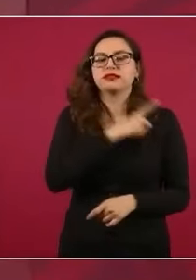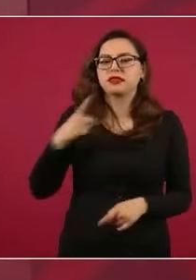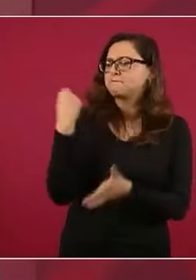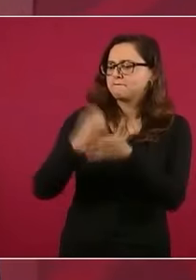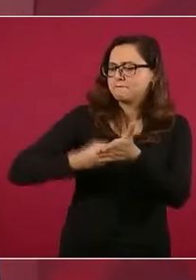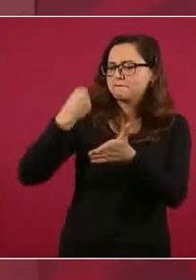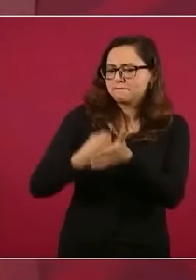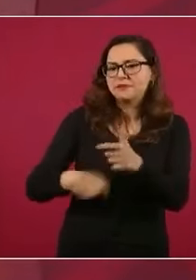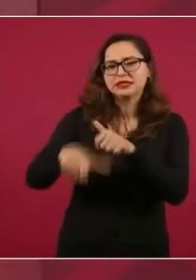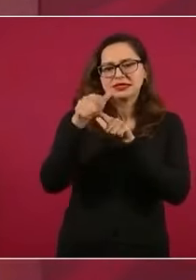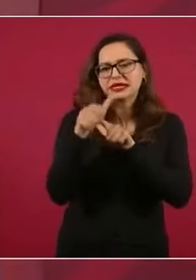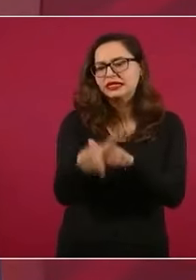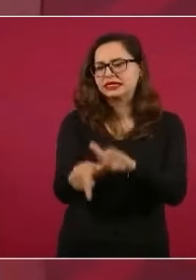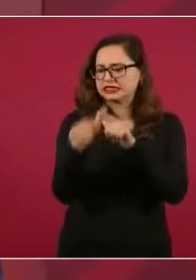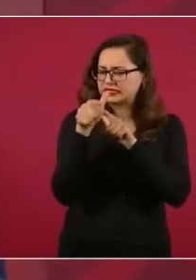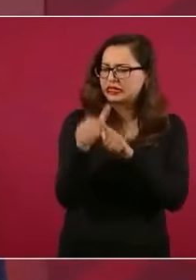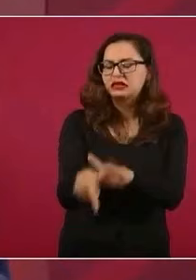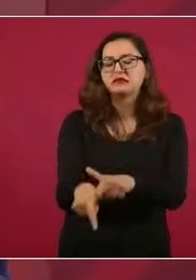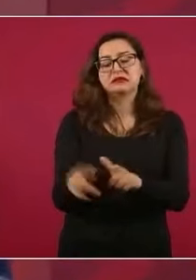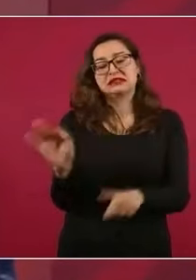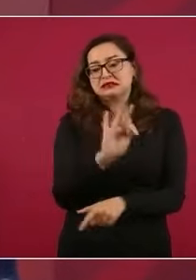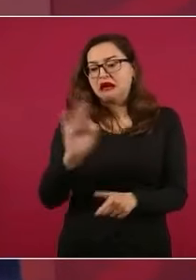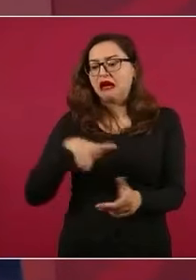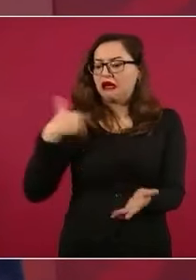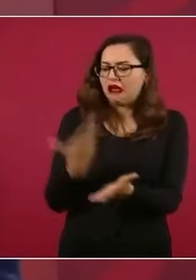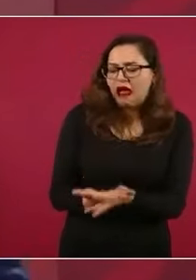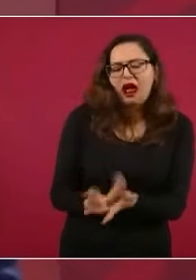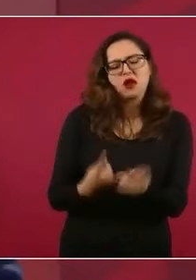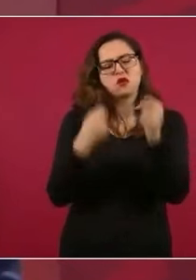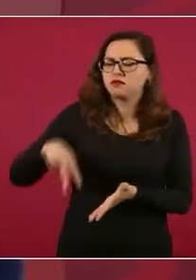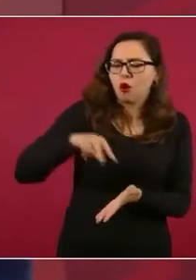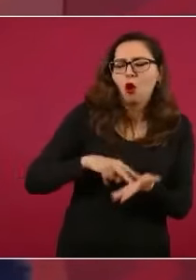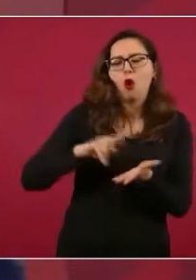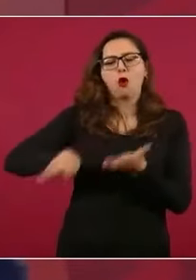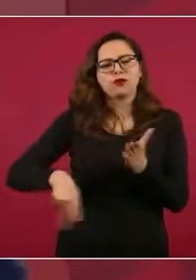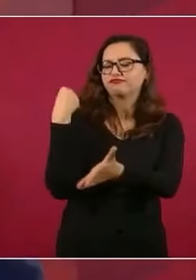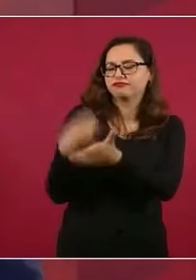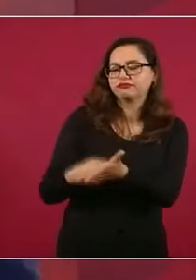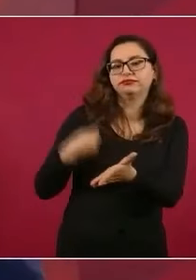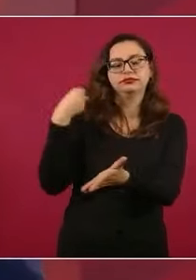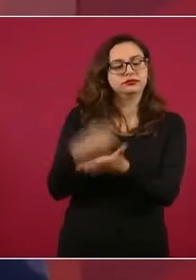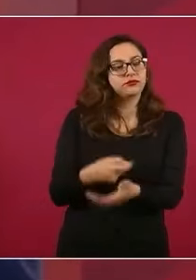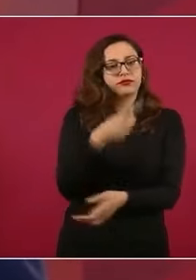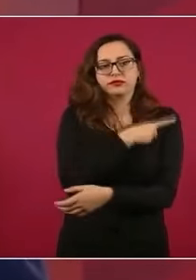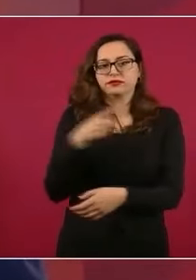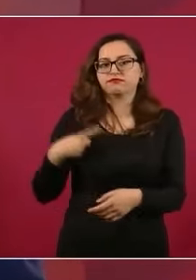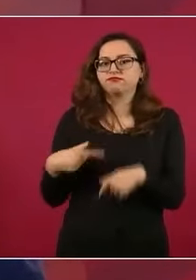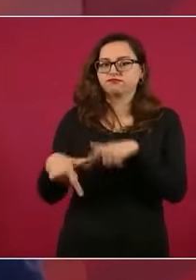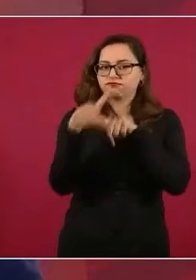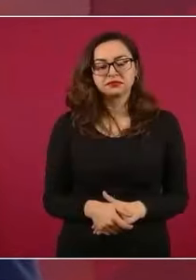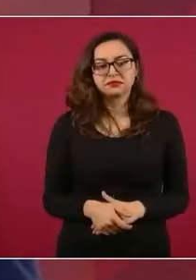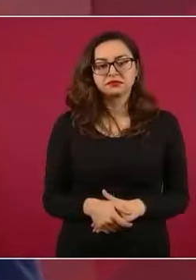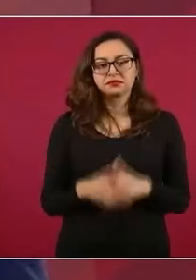por los ideales. Y puede uno caminar y se cae y hay que levantarse. Y hay que seguir defendiendo principios y defendiendo